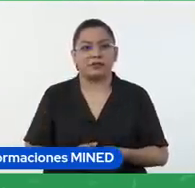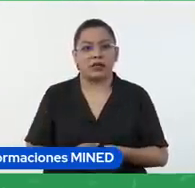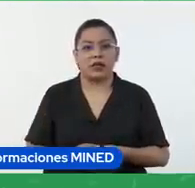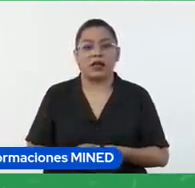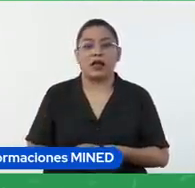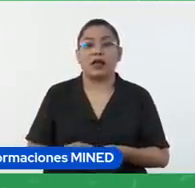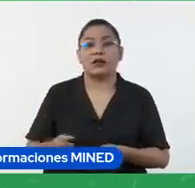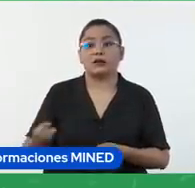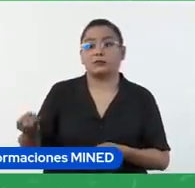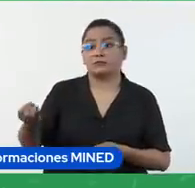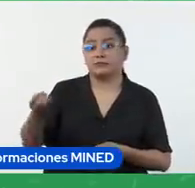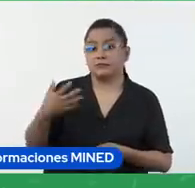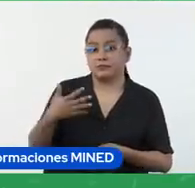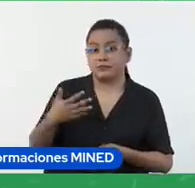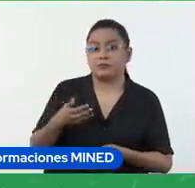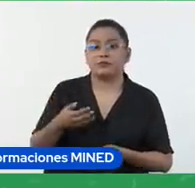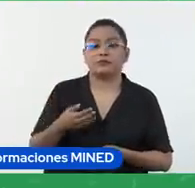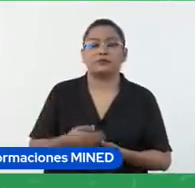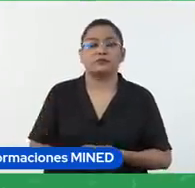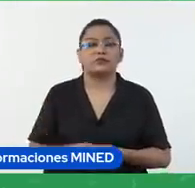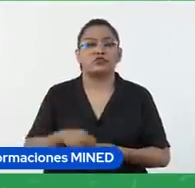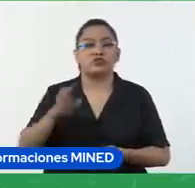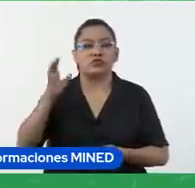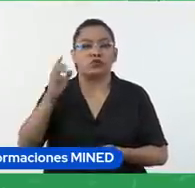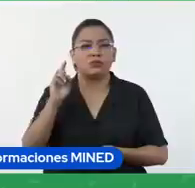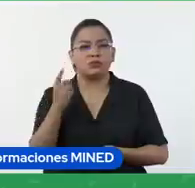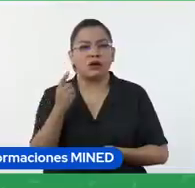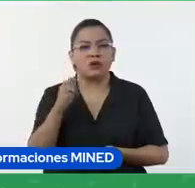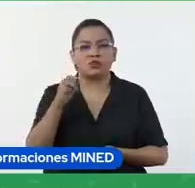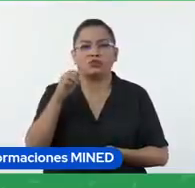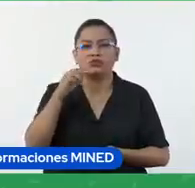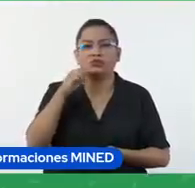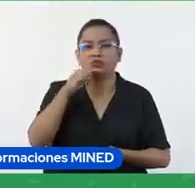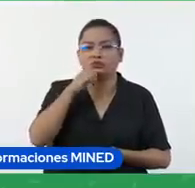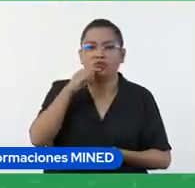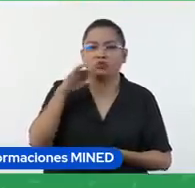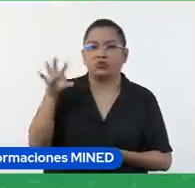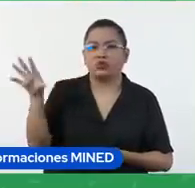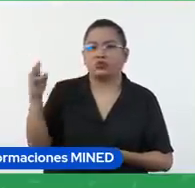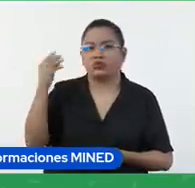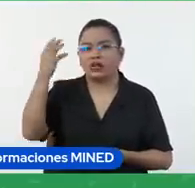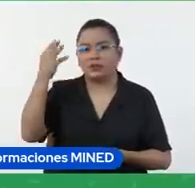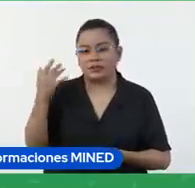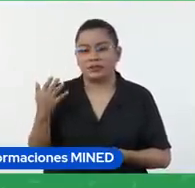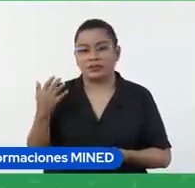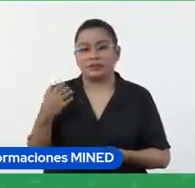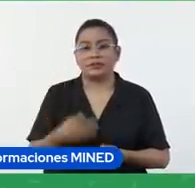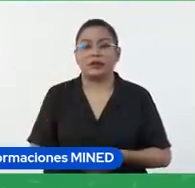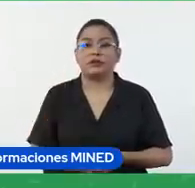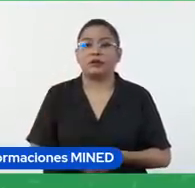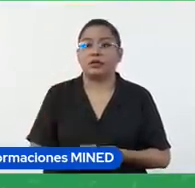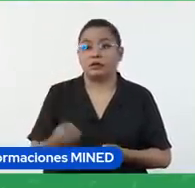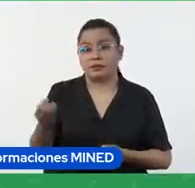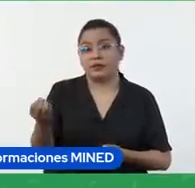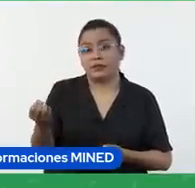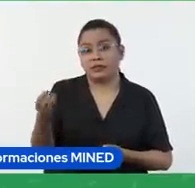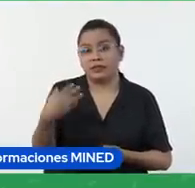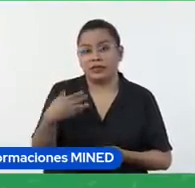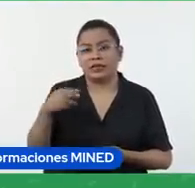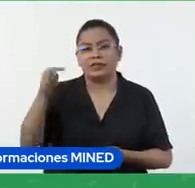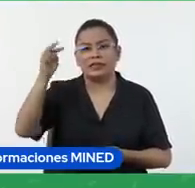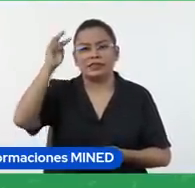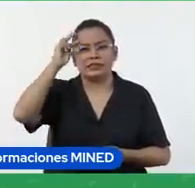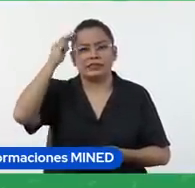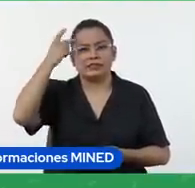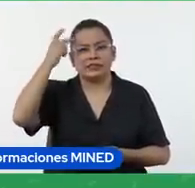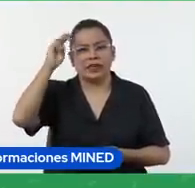cuáles son los colores primarios, rojo, azul, amarillo, que indiquen la definición de